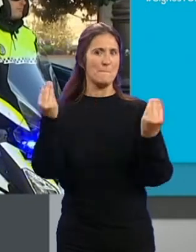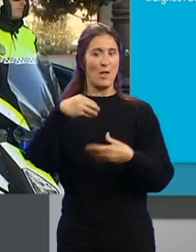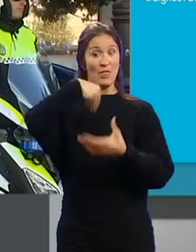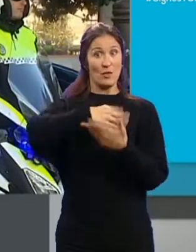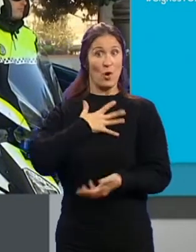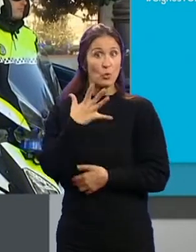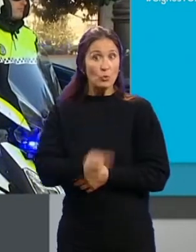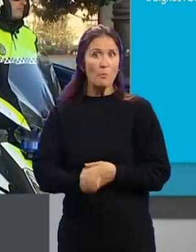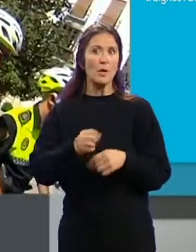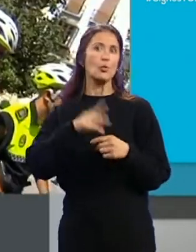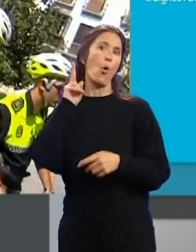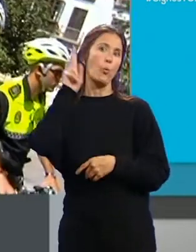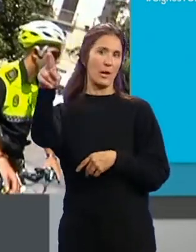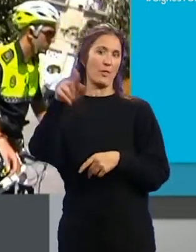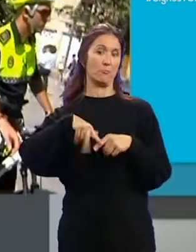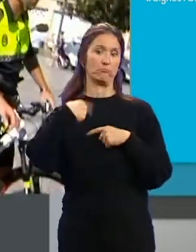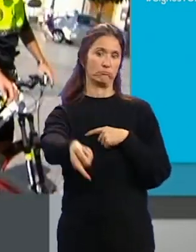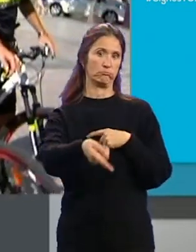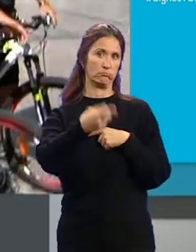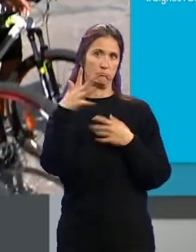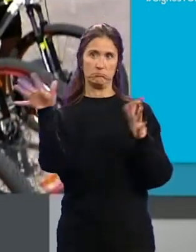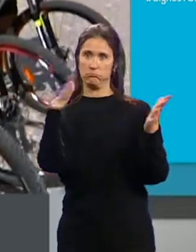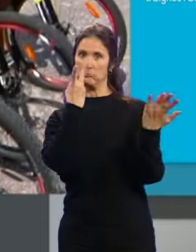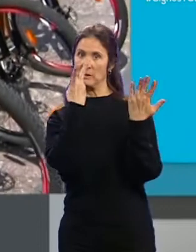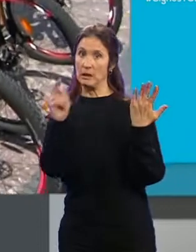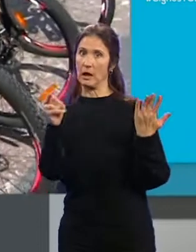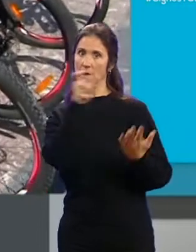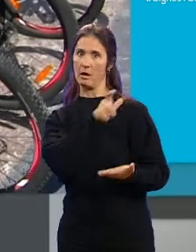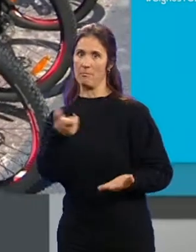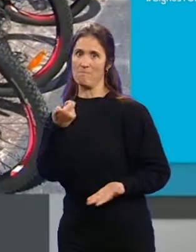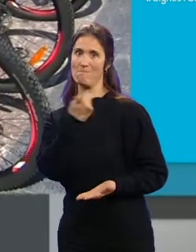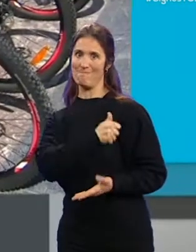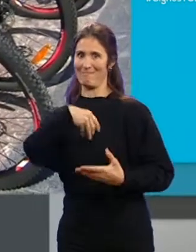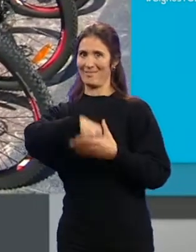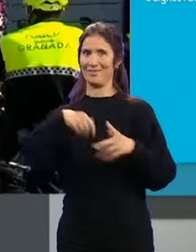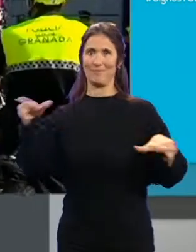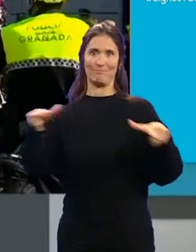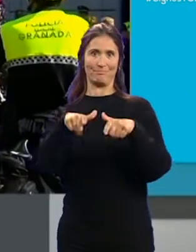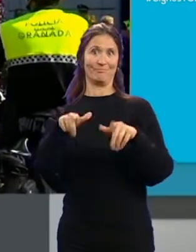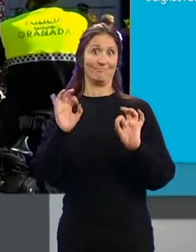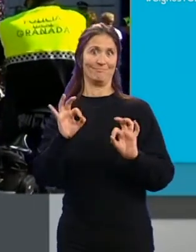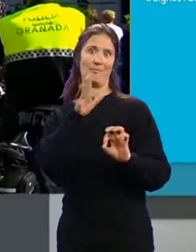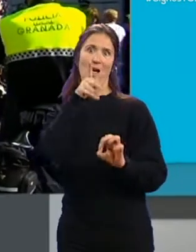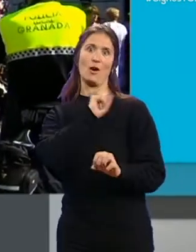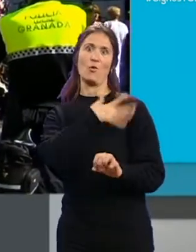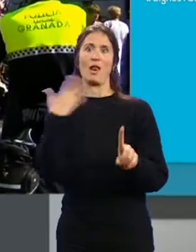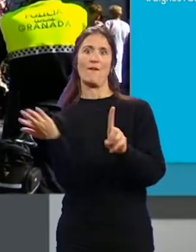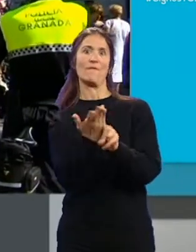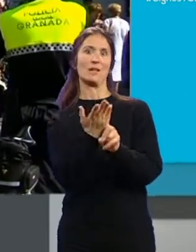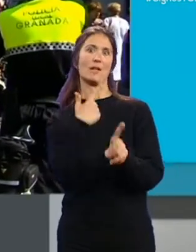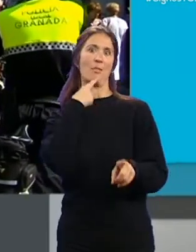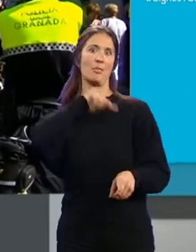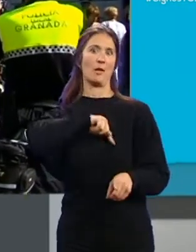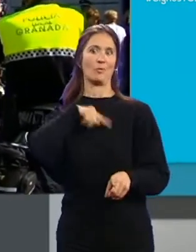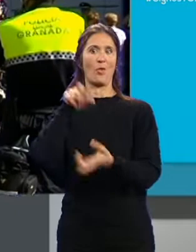Ayuntamiento... ...la jubilación el próximo año... ...de unos 70 agentes de la plantilla... ...sin que ello suponga una merma... ...en la seguridad